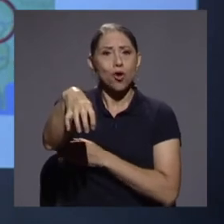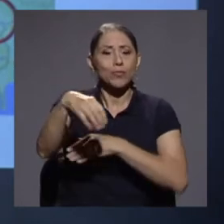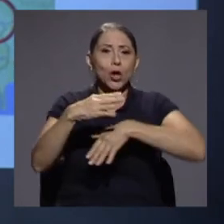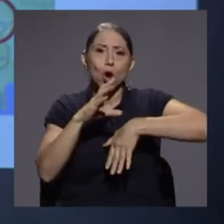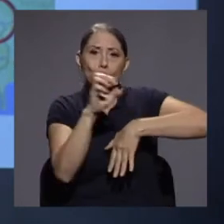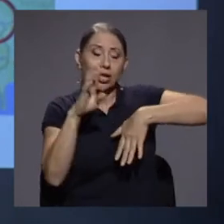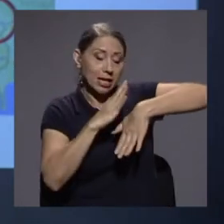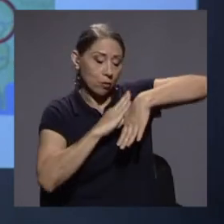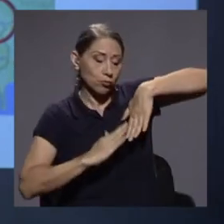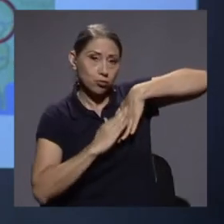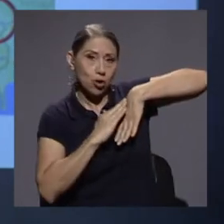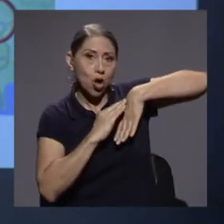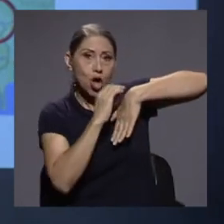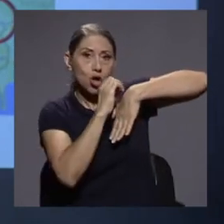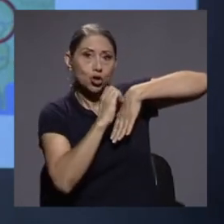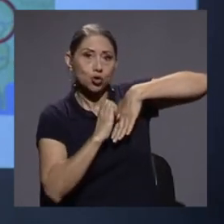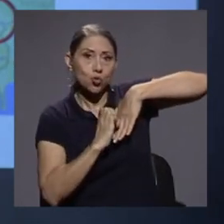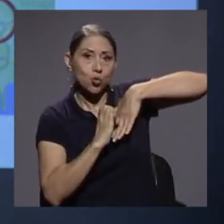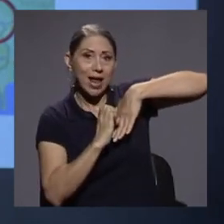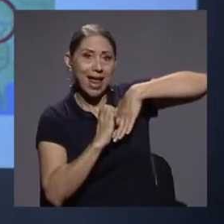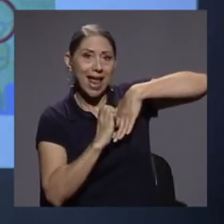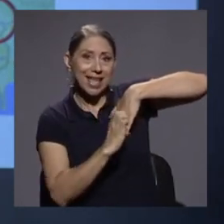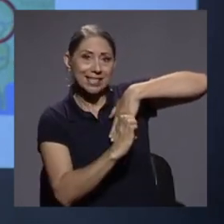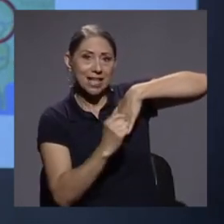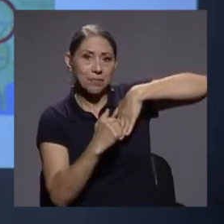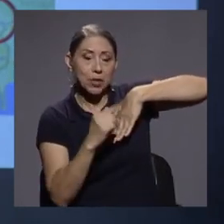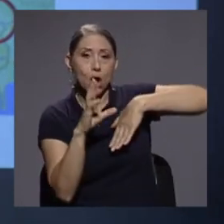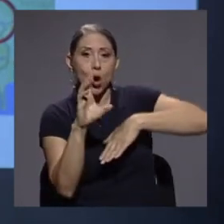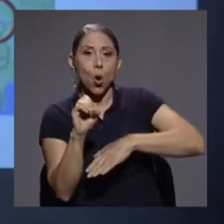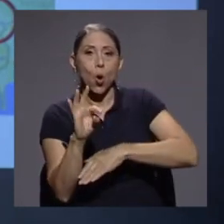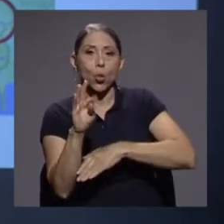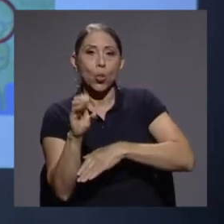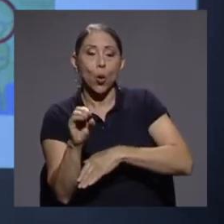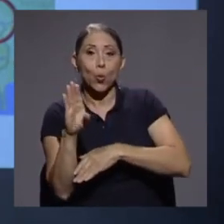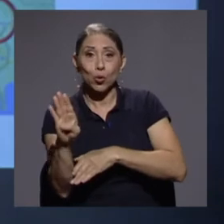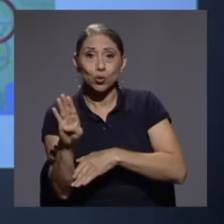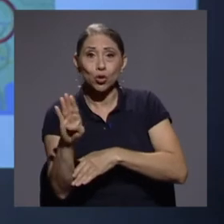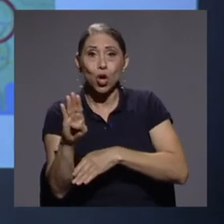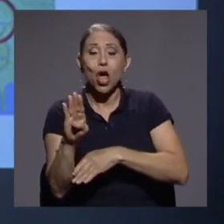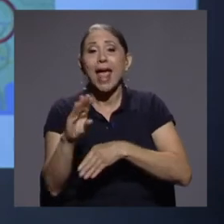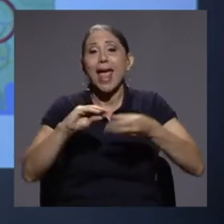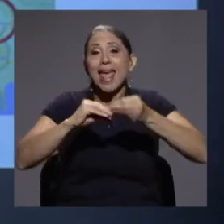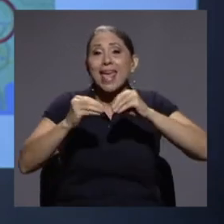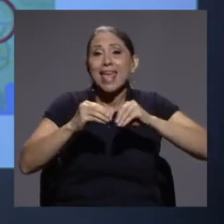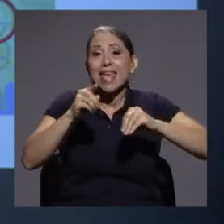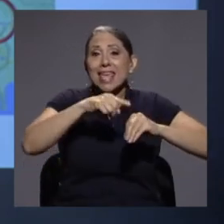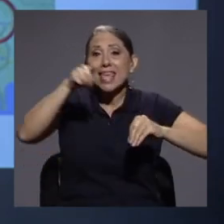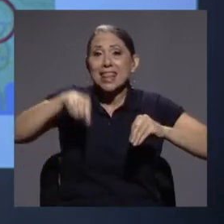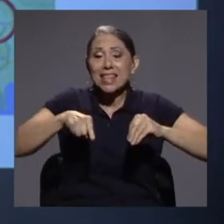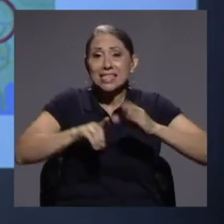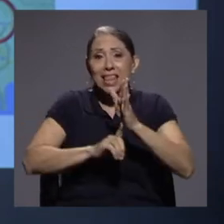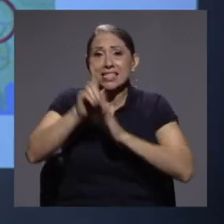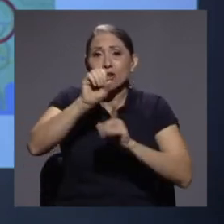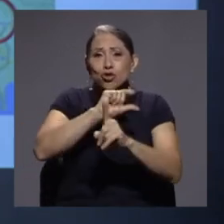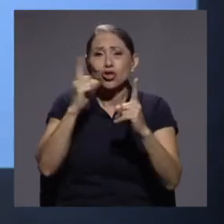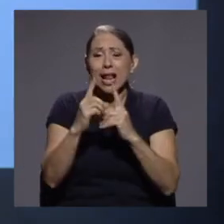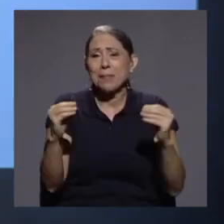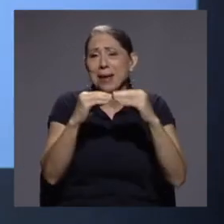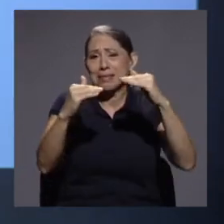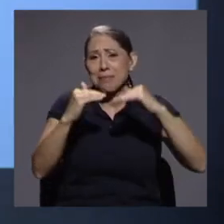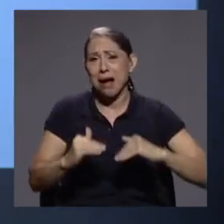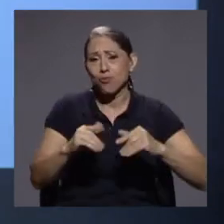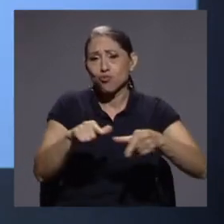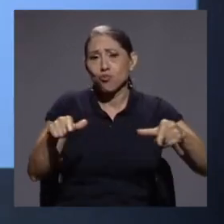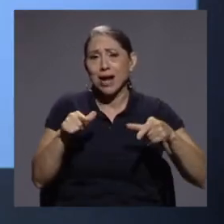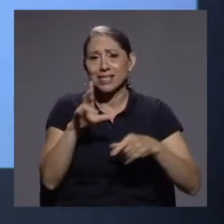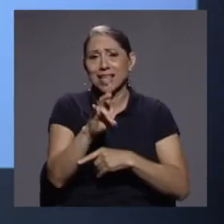Cotobrús es uno de los cantones con índice de desarrollo social más bajo, ranqueado en el puesto 71. Asistí a la